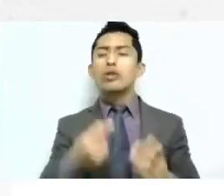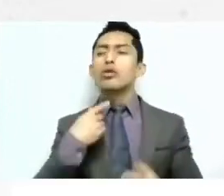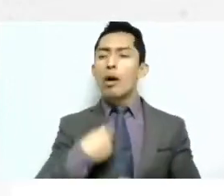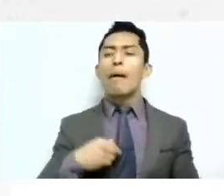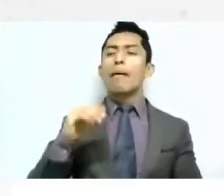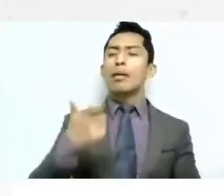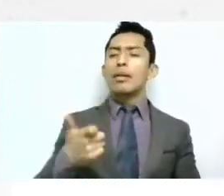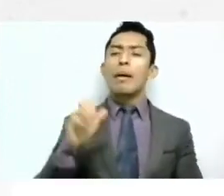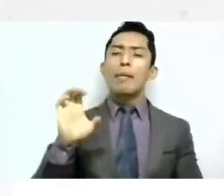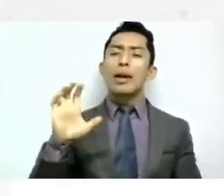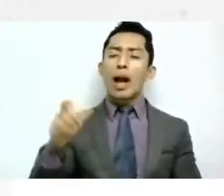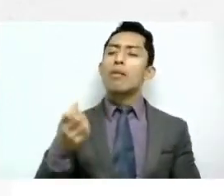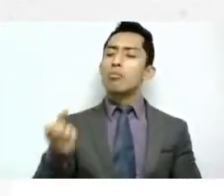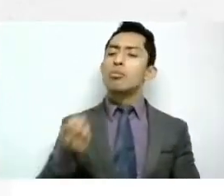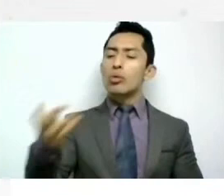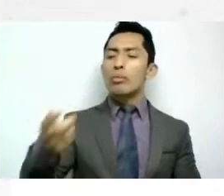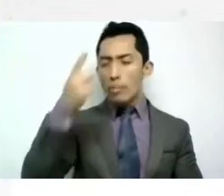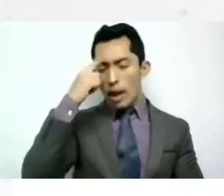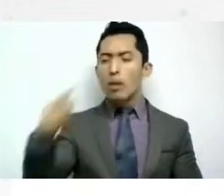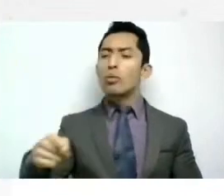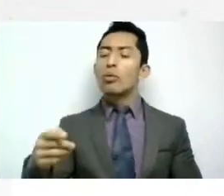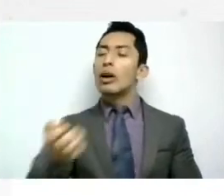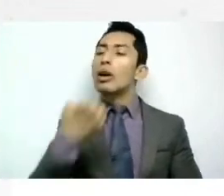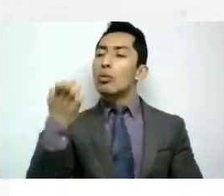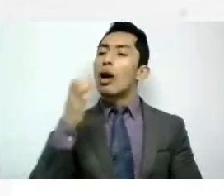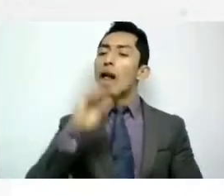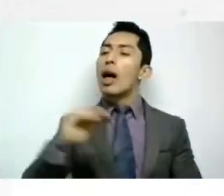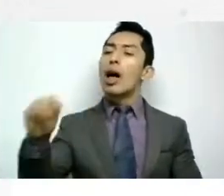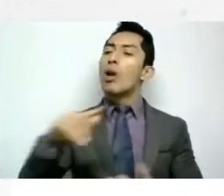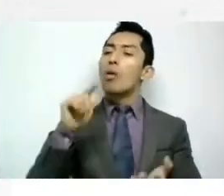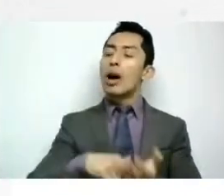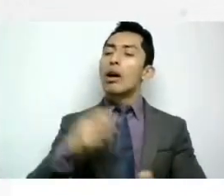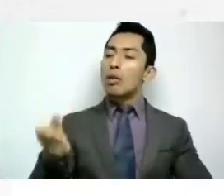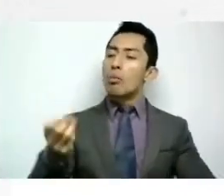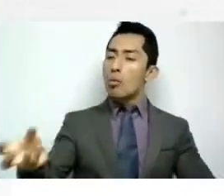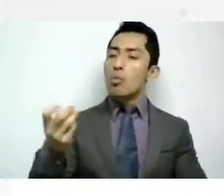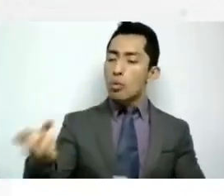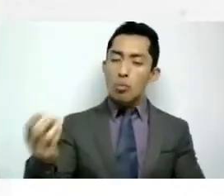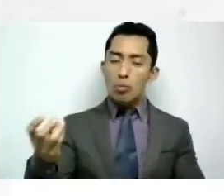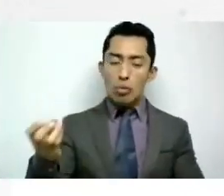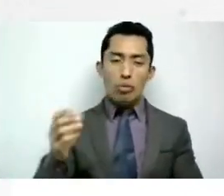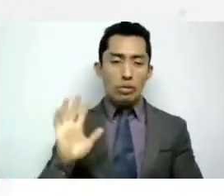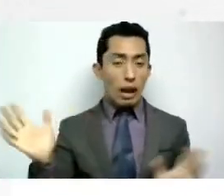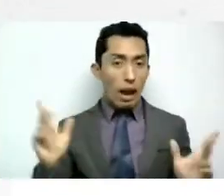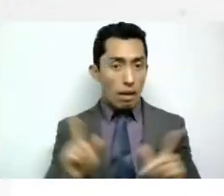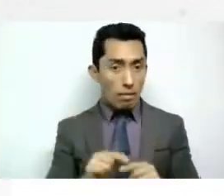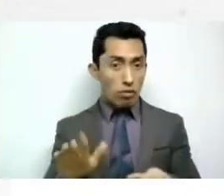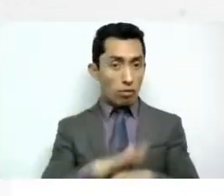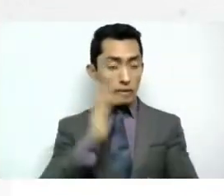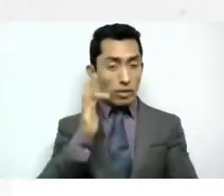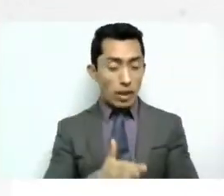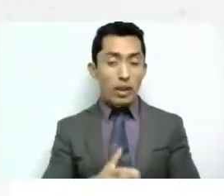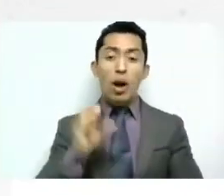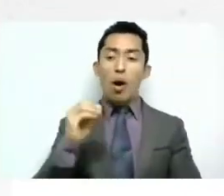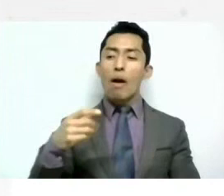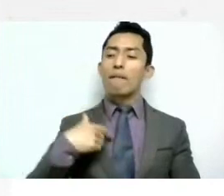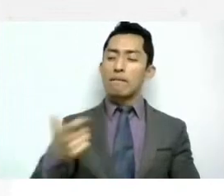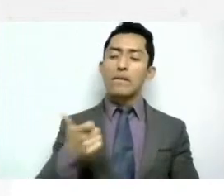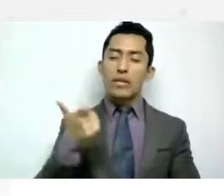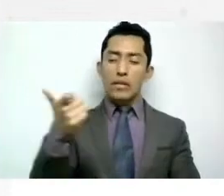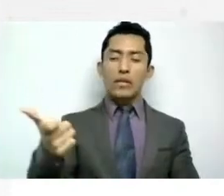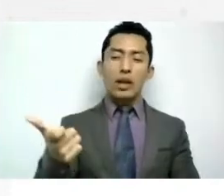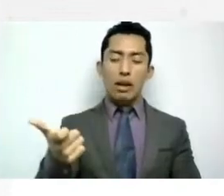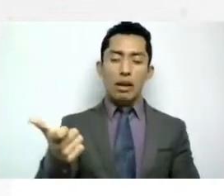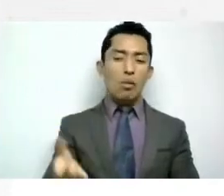que estudies en algún lugar o te voy a dar cierto recurso monetario para que